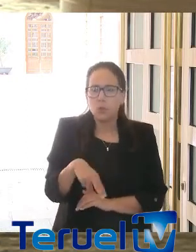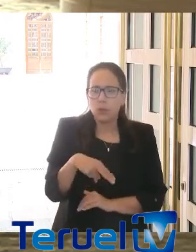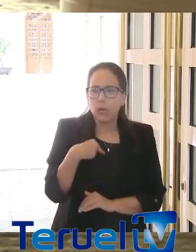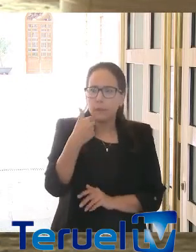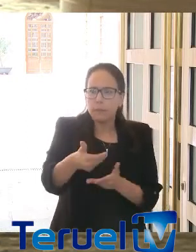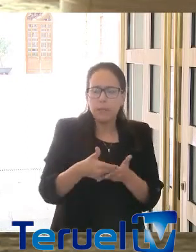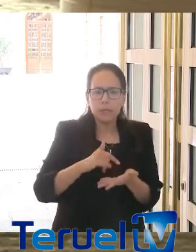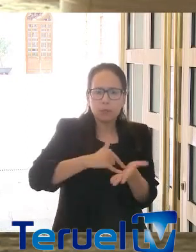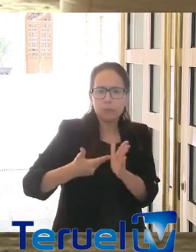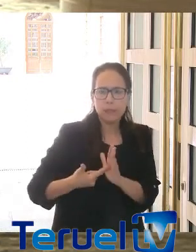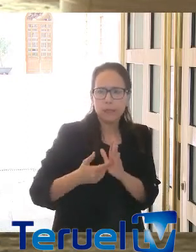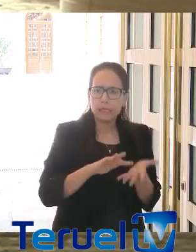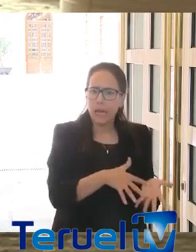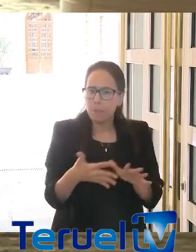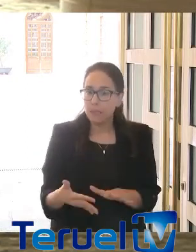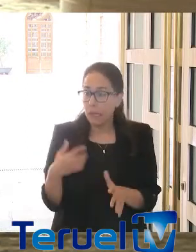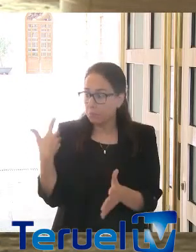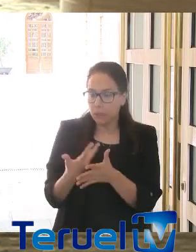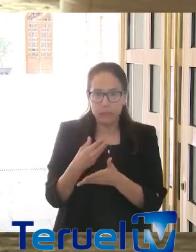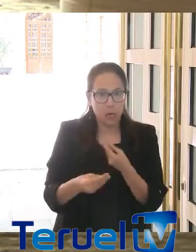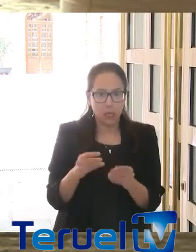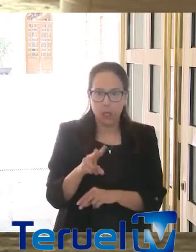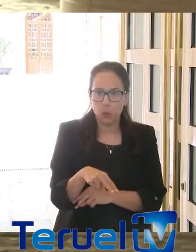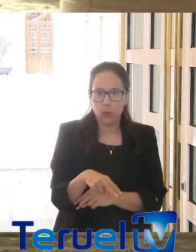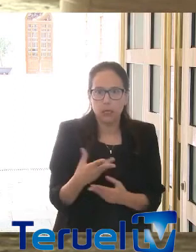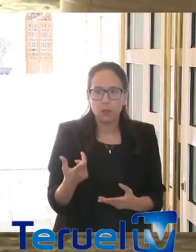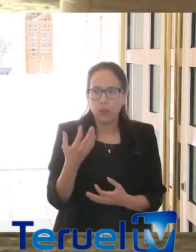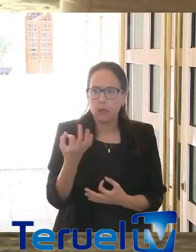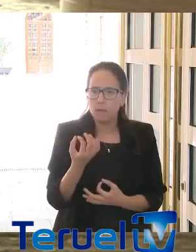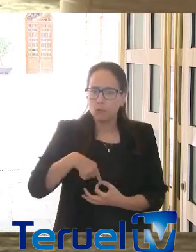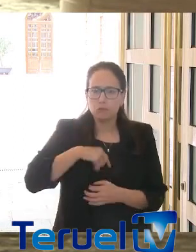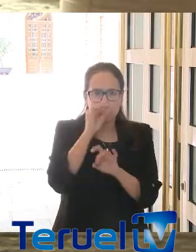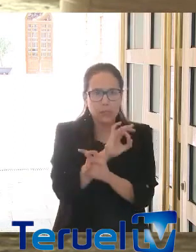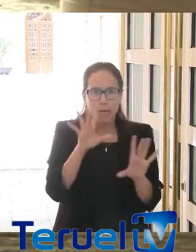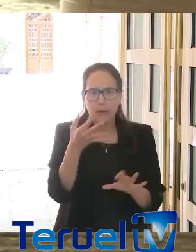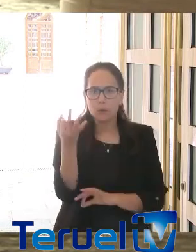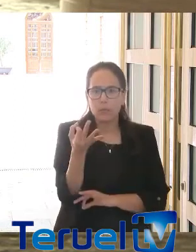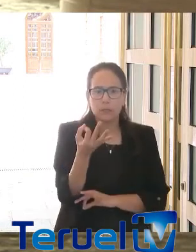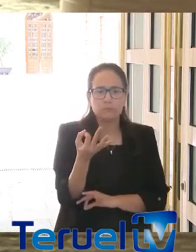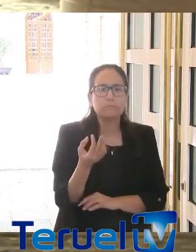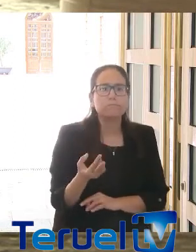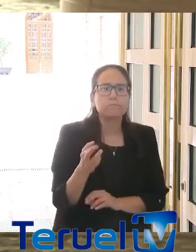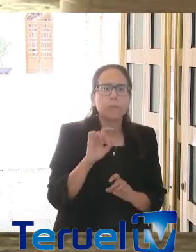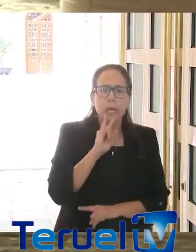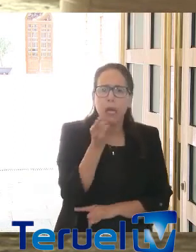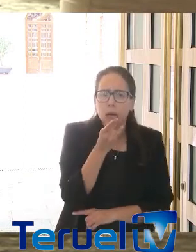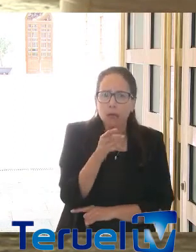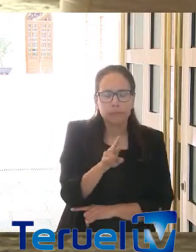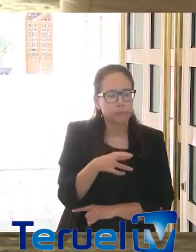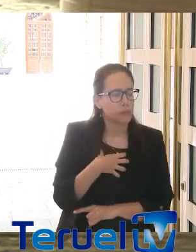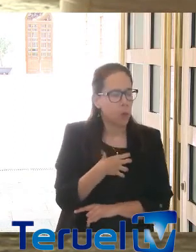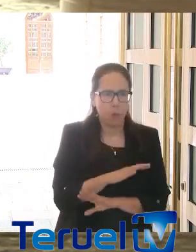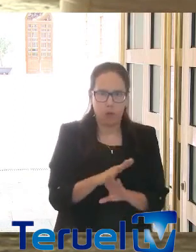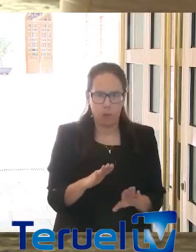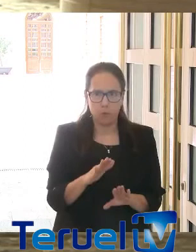como las que se están aplicando ahora. Y lo que debemos tener claro es que no podemos repetir los errores que ya se